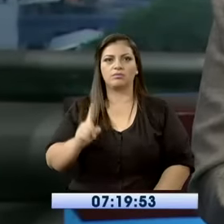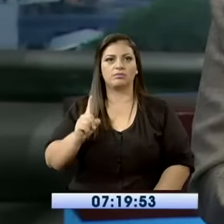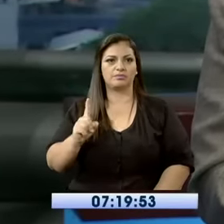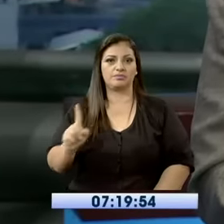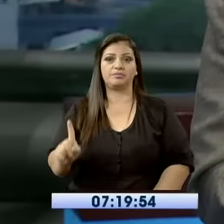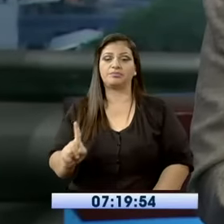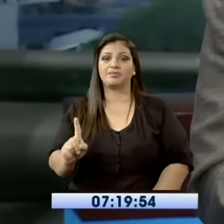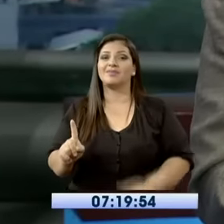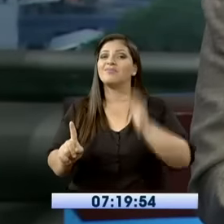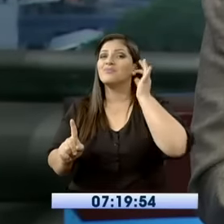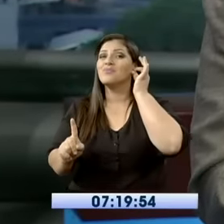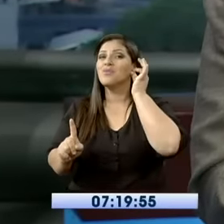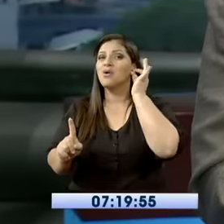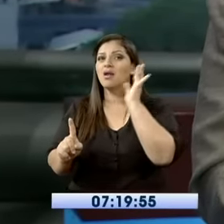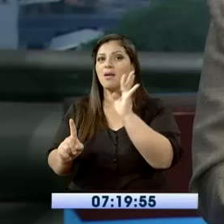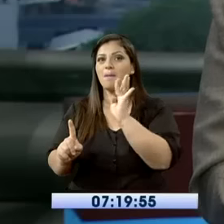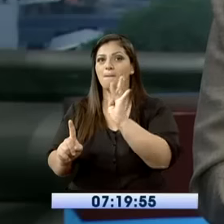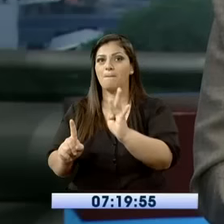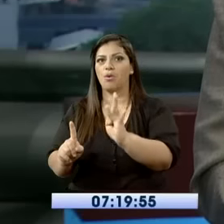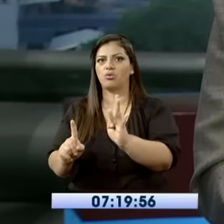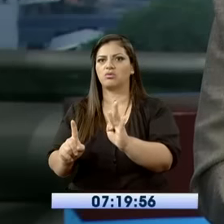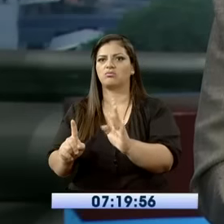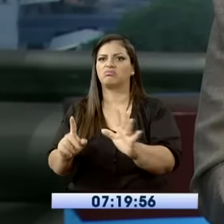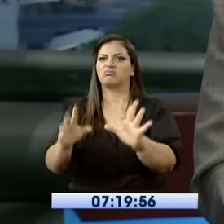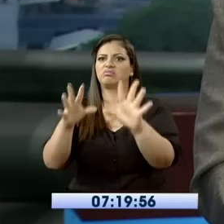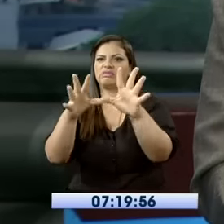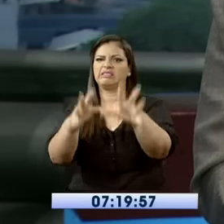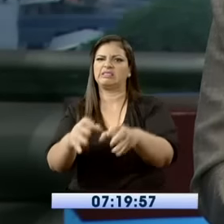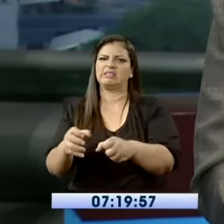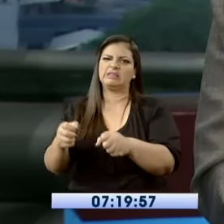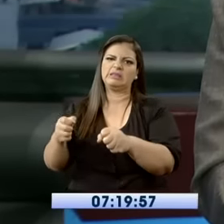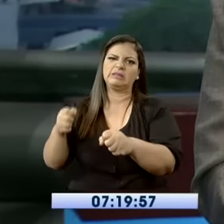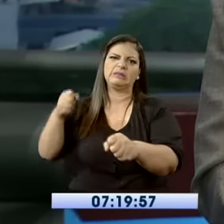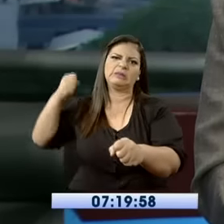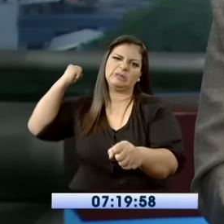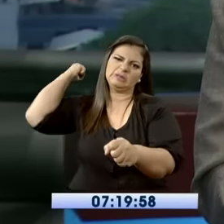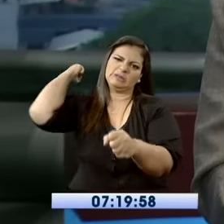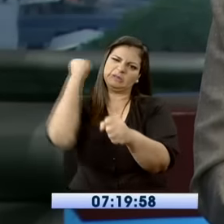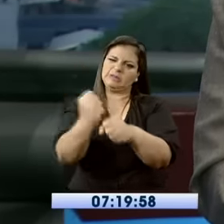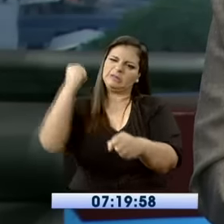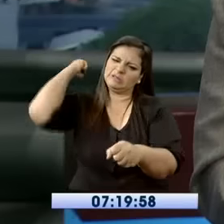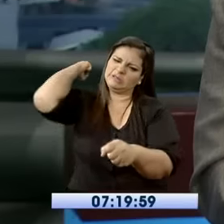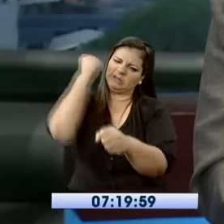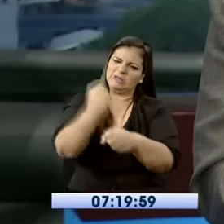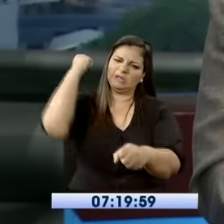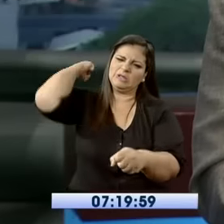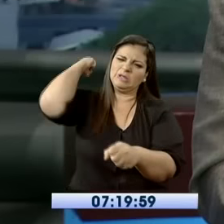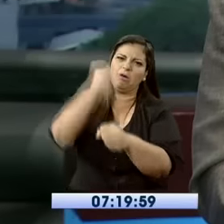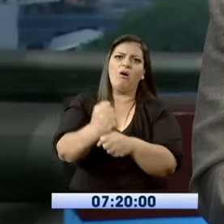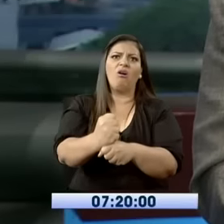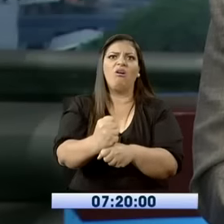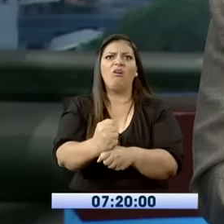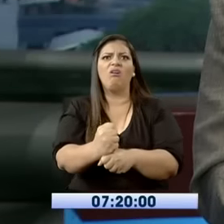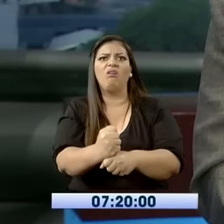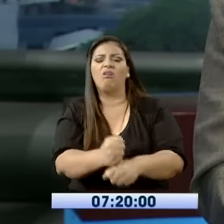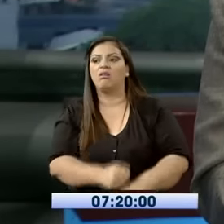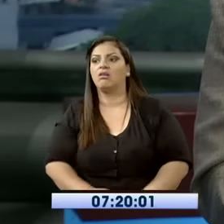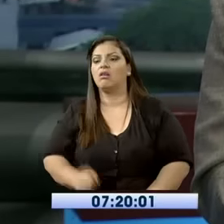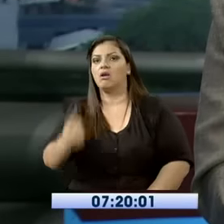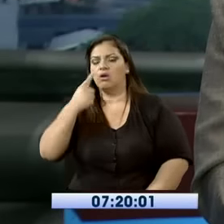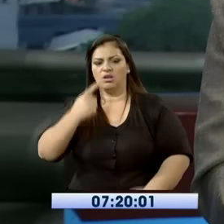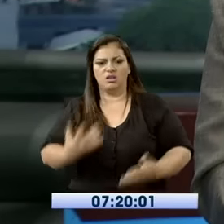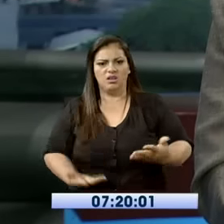Un hombre de aproximadamente 30 años de edad se habría ahorcado luego de apuñalar a su mujer. El hecho ocurrió al sur de Machala.